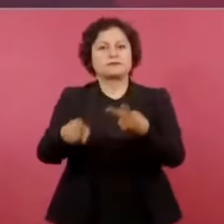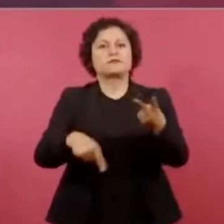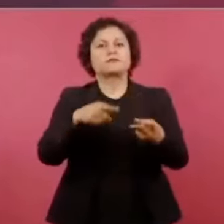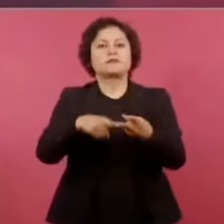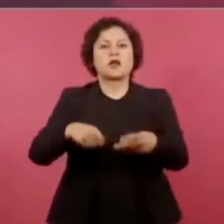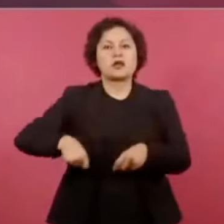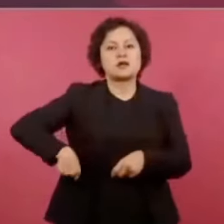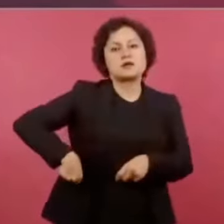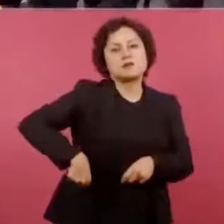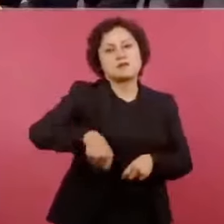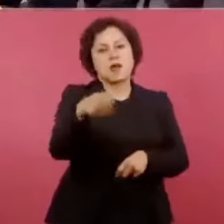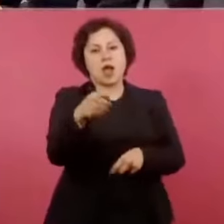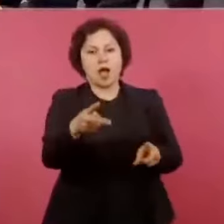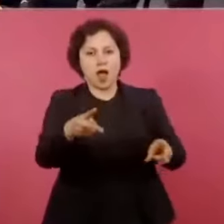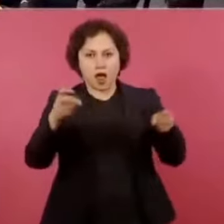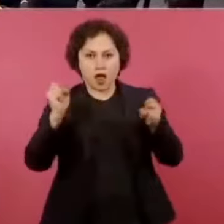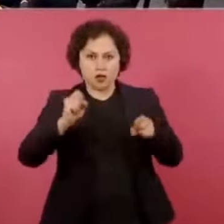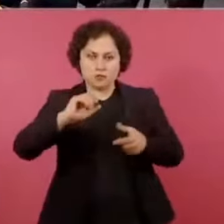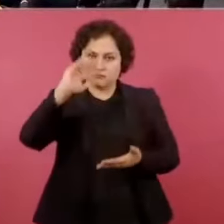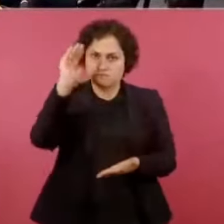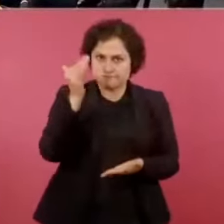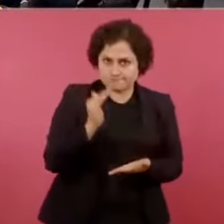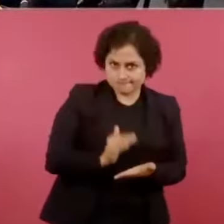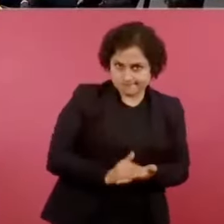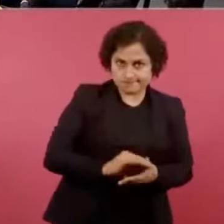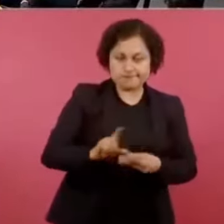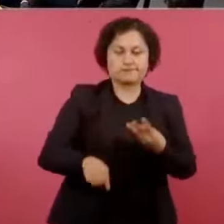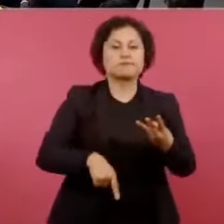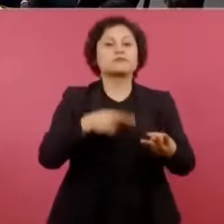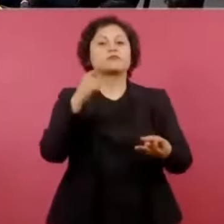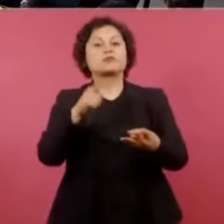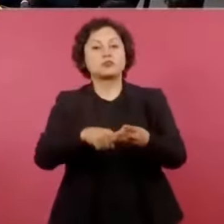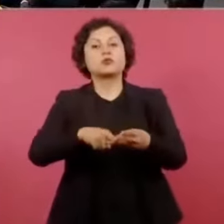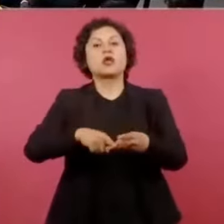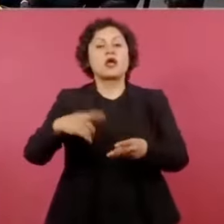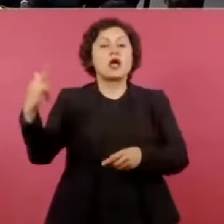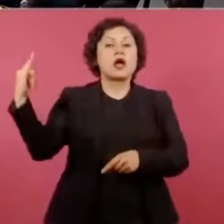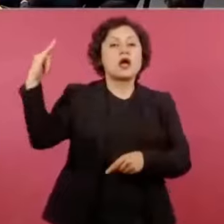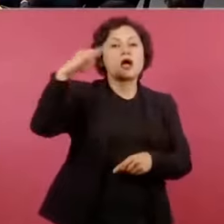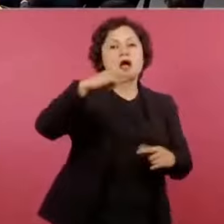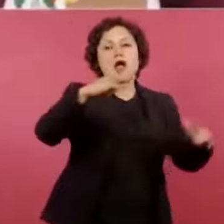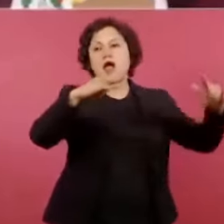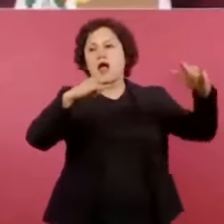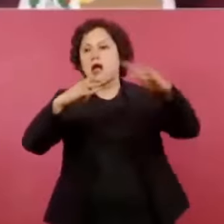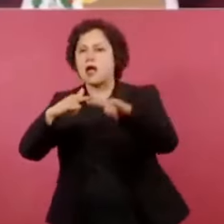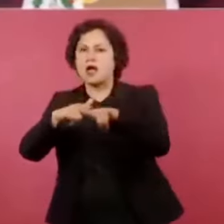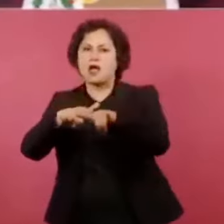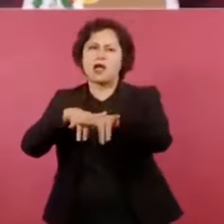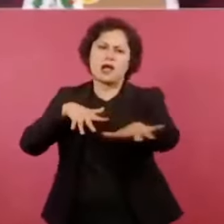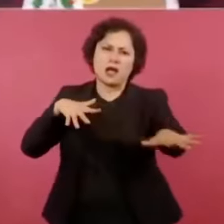problemas de saturación, cómo se agilizaron trámites,